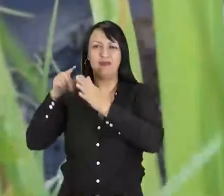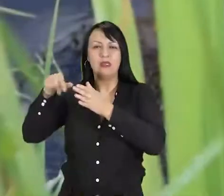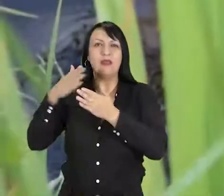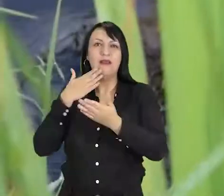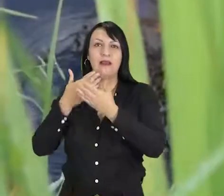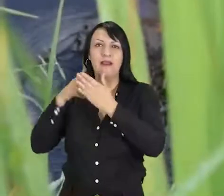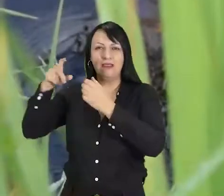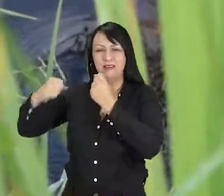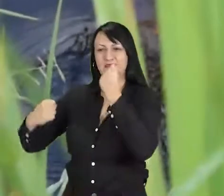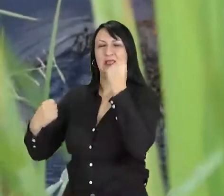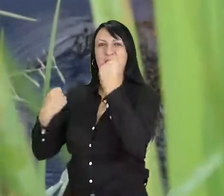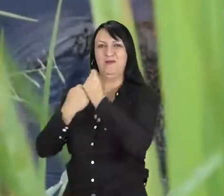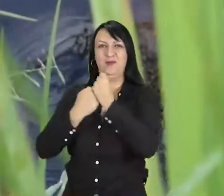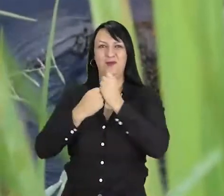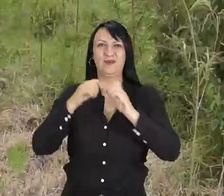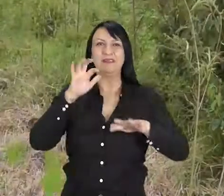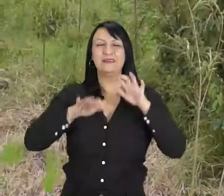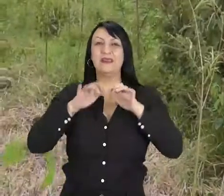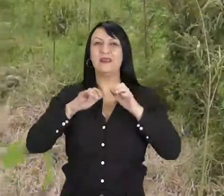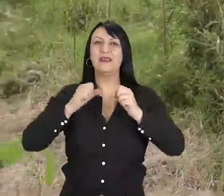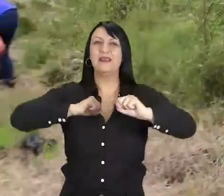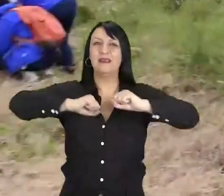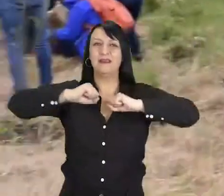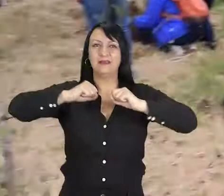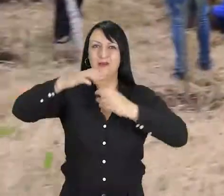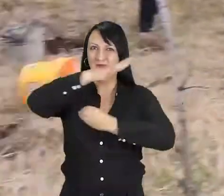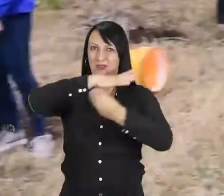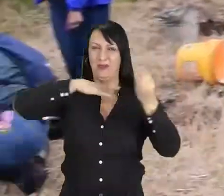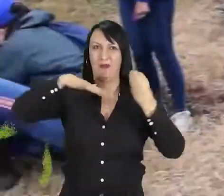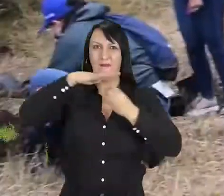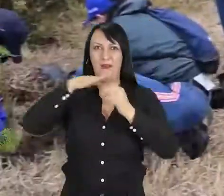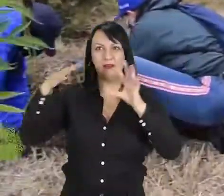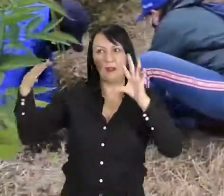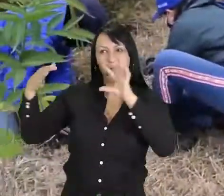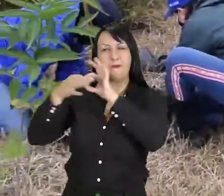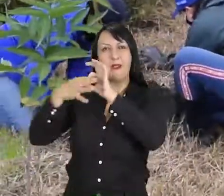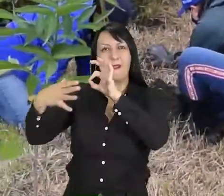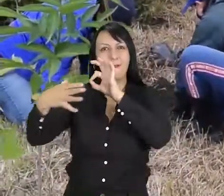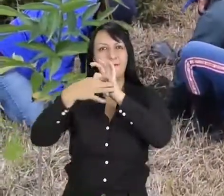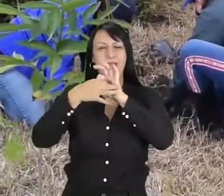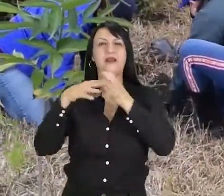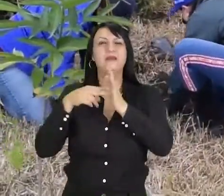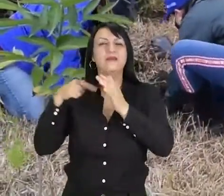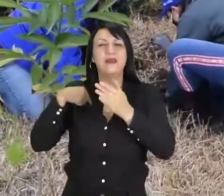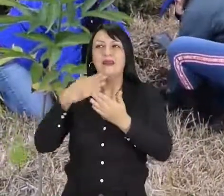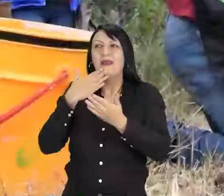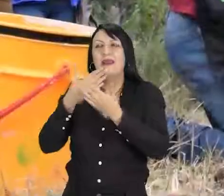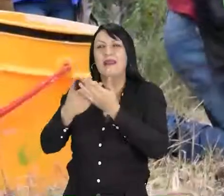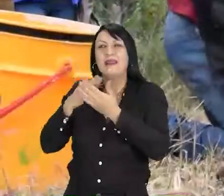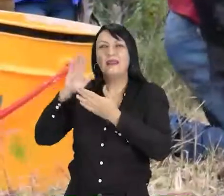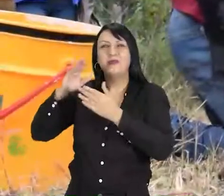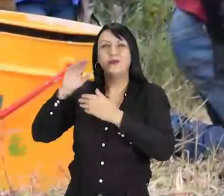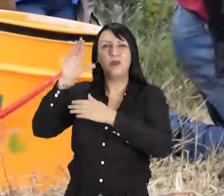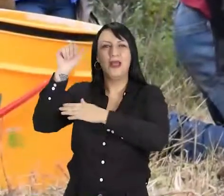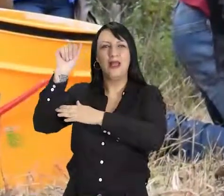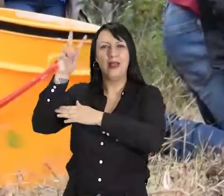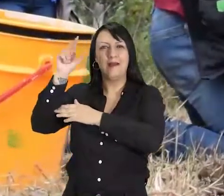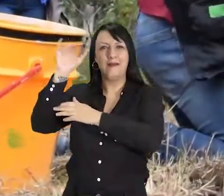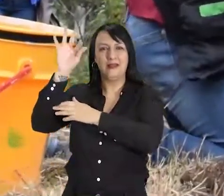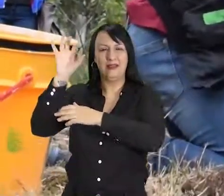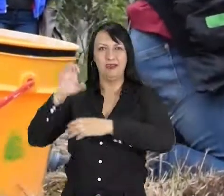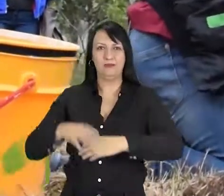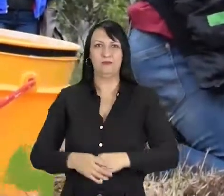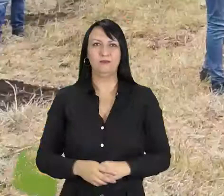Agrosavia, en convenio con la Secretaría de Gestión Ambiental, y se vincula directamente por medio del contratista Avante.